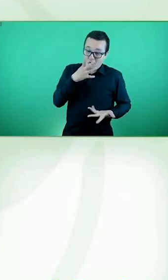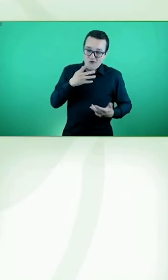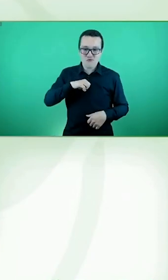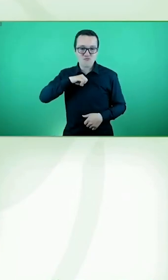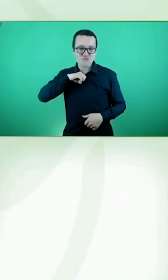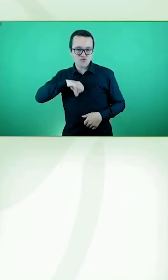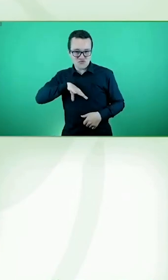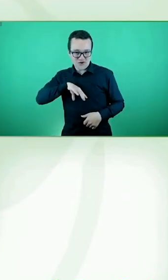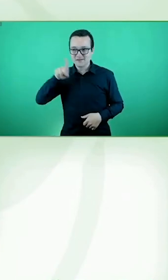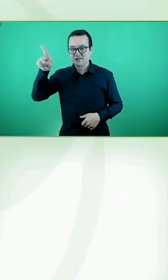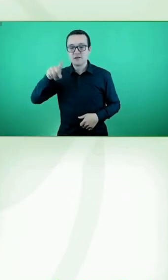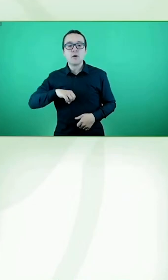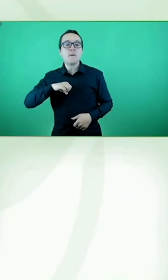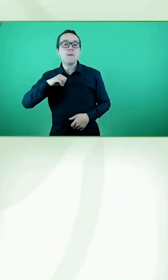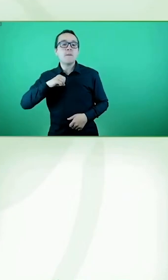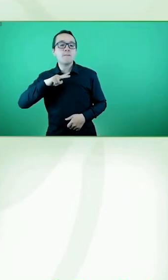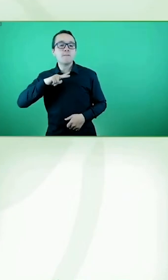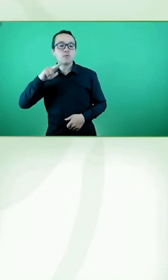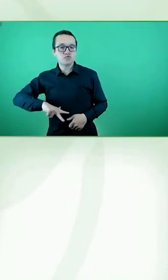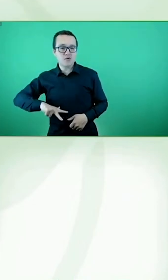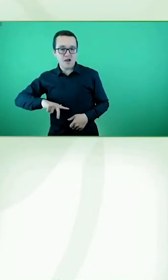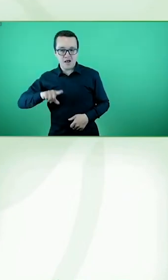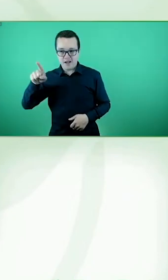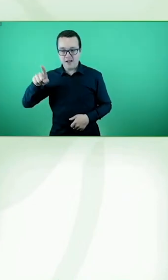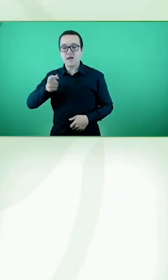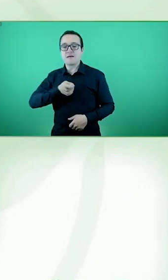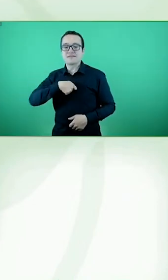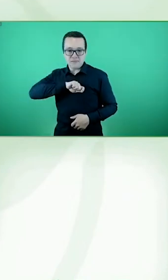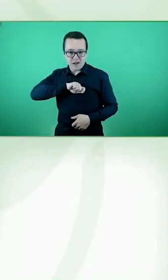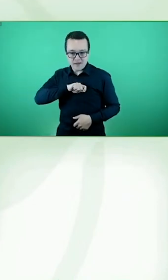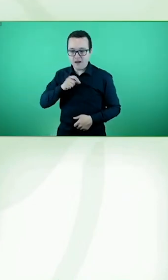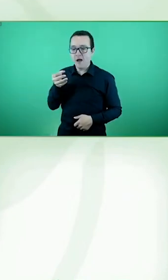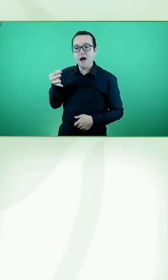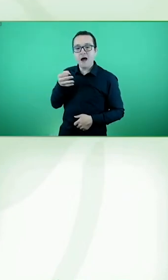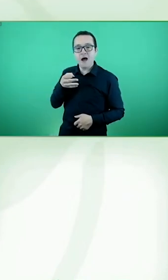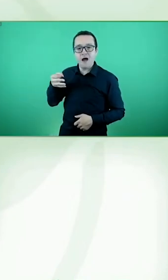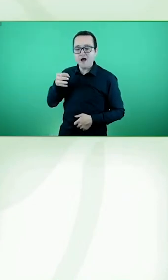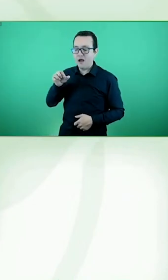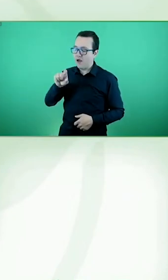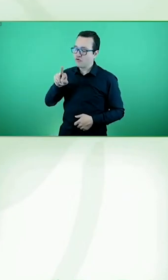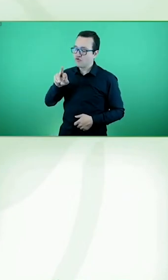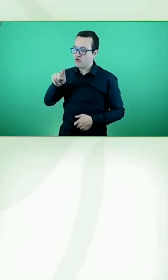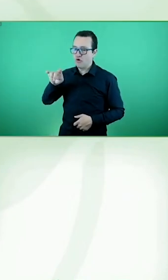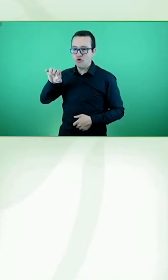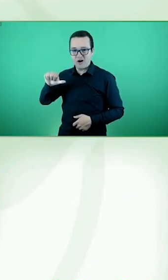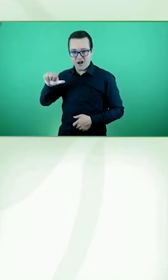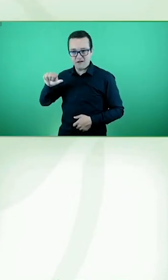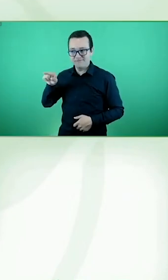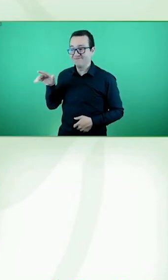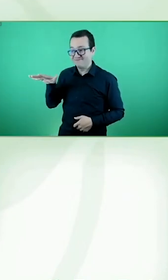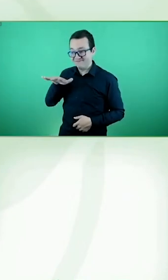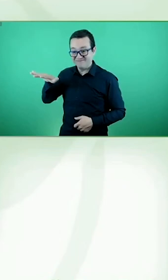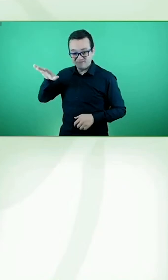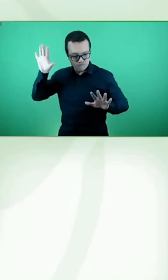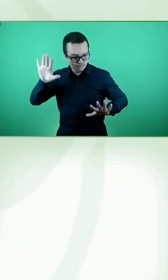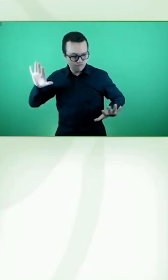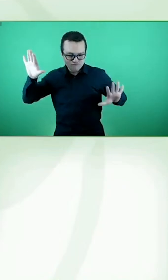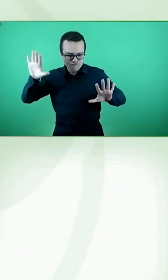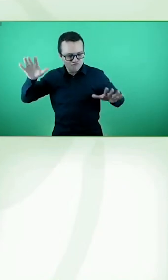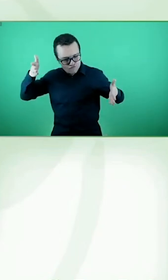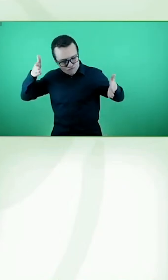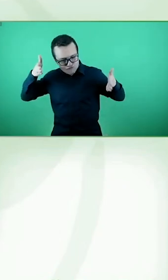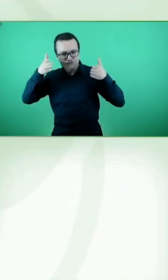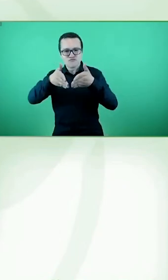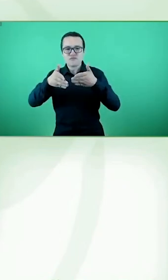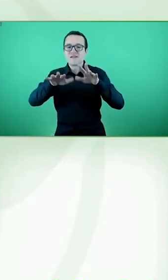España y Andorra. Y trabajamos en el ámbito de la seguridad social y de la protección social en un sentido amplio, todo lo que tiene